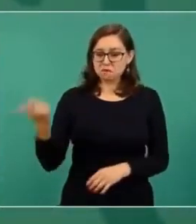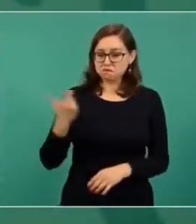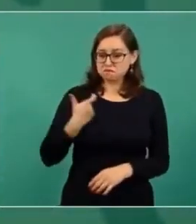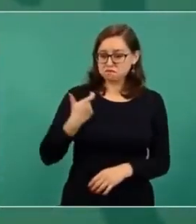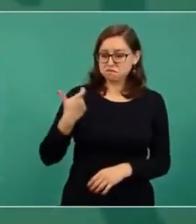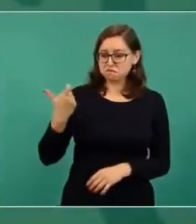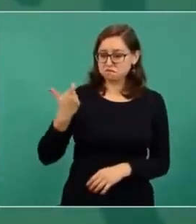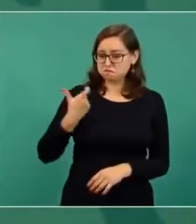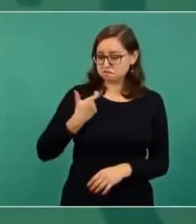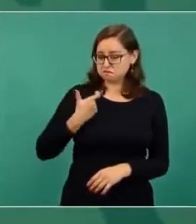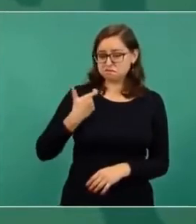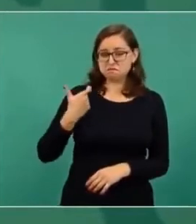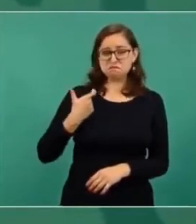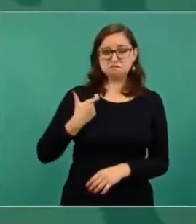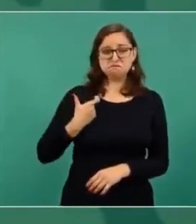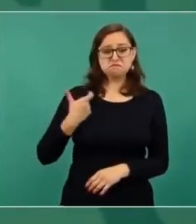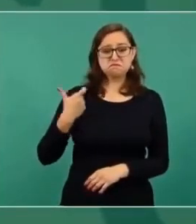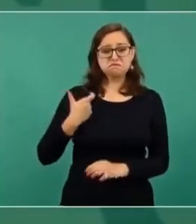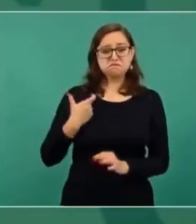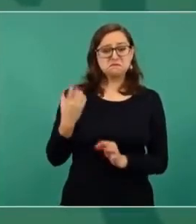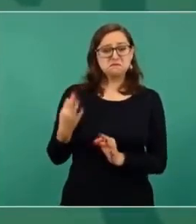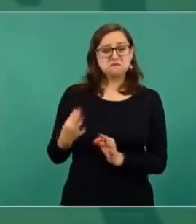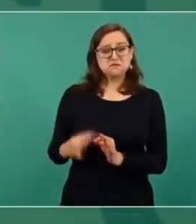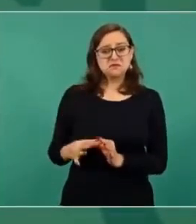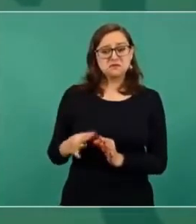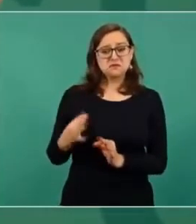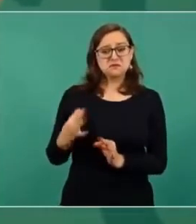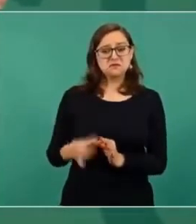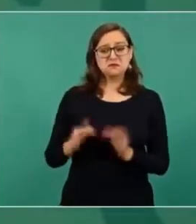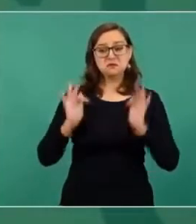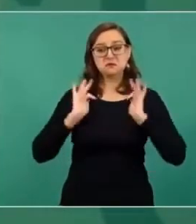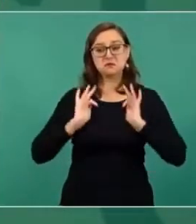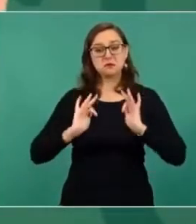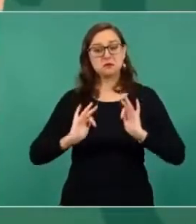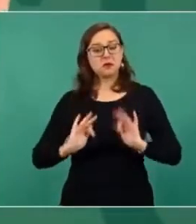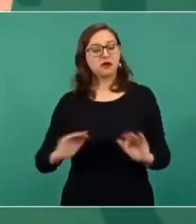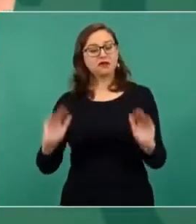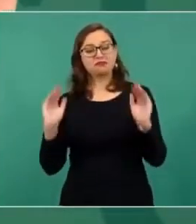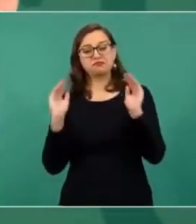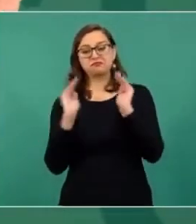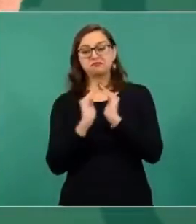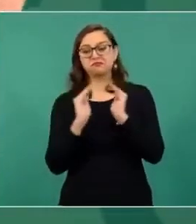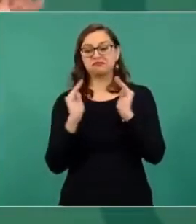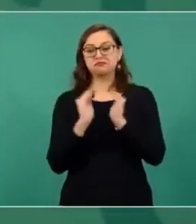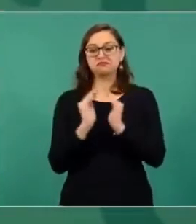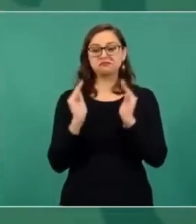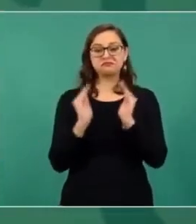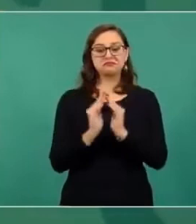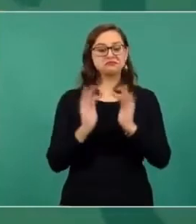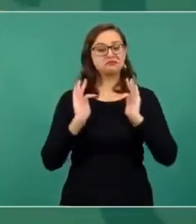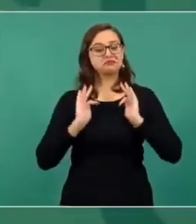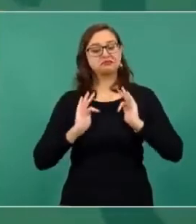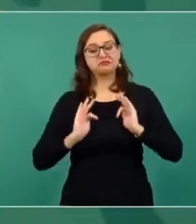y está en su casa y no corre ningún riesgo?